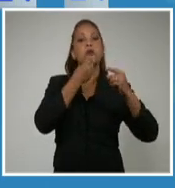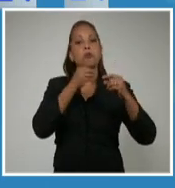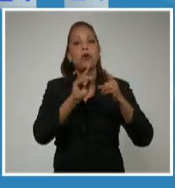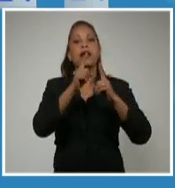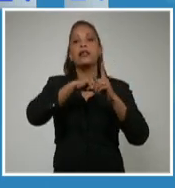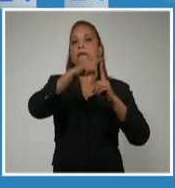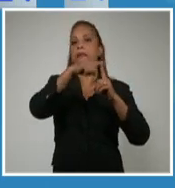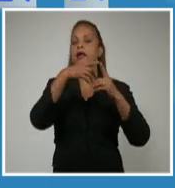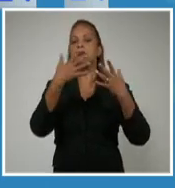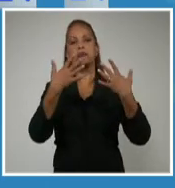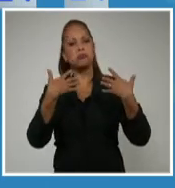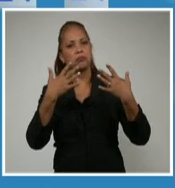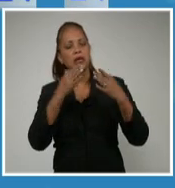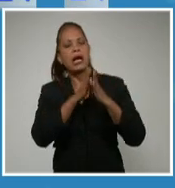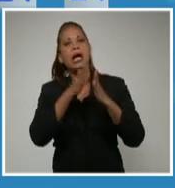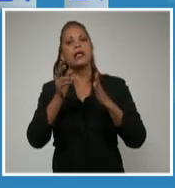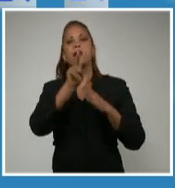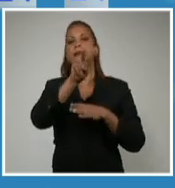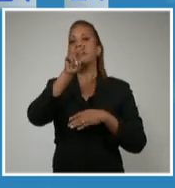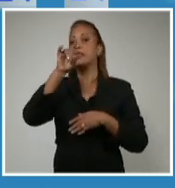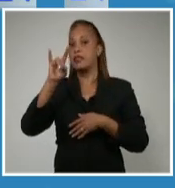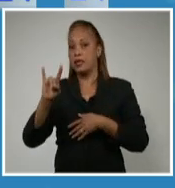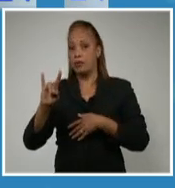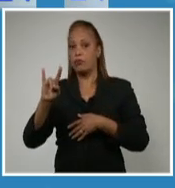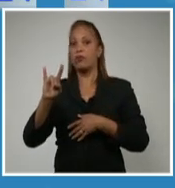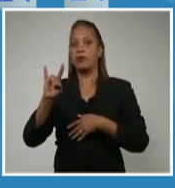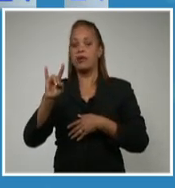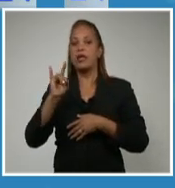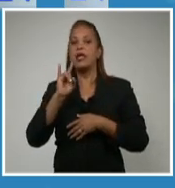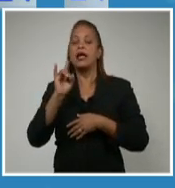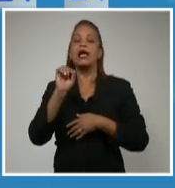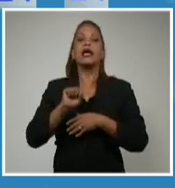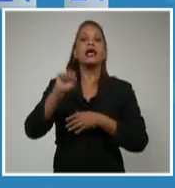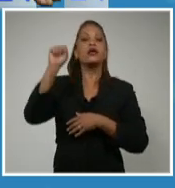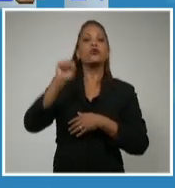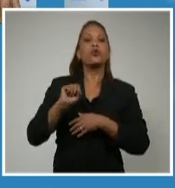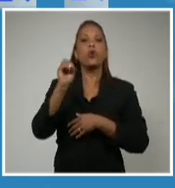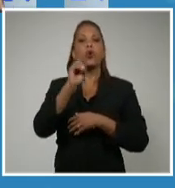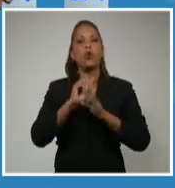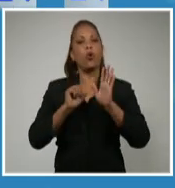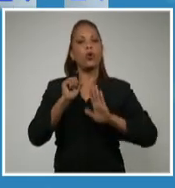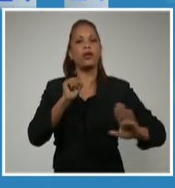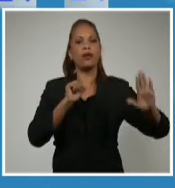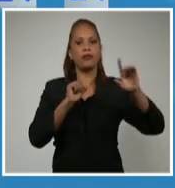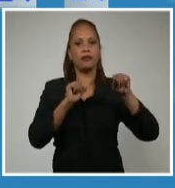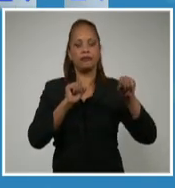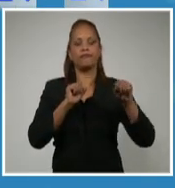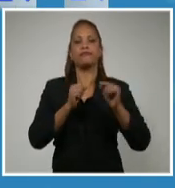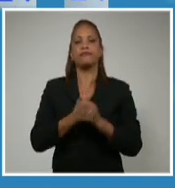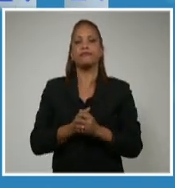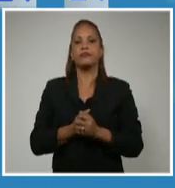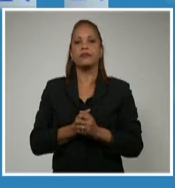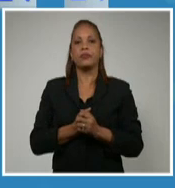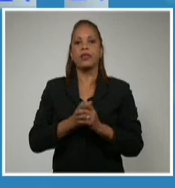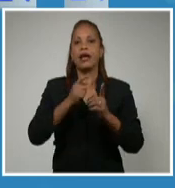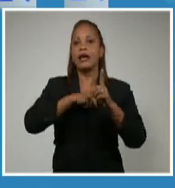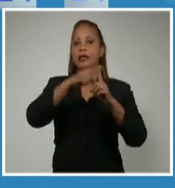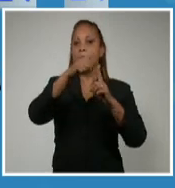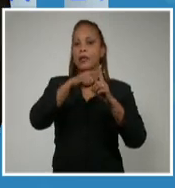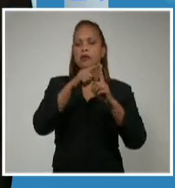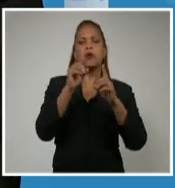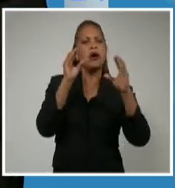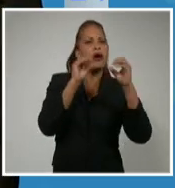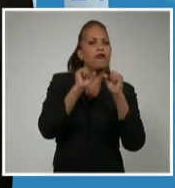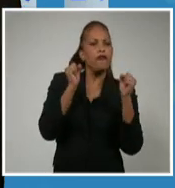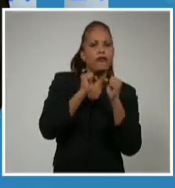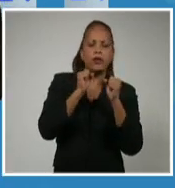frescas, hasta 29 grados en las provincias del sur oriental. En la noche, los valores de temperaturas no tan fríos, pero más bien